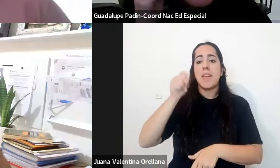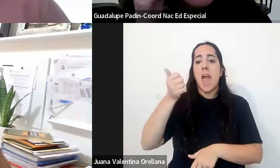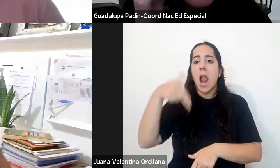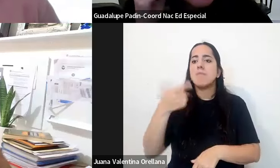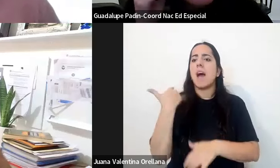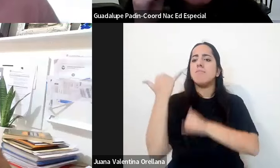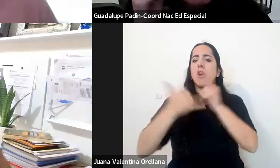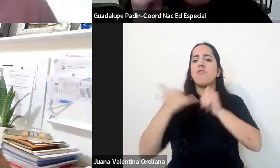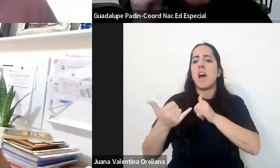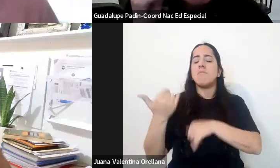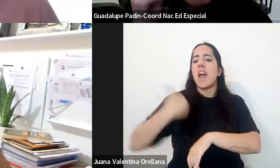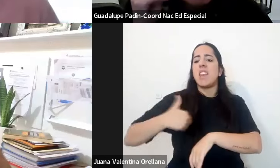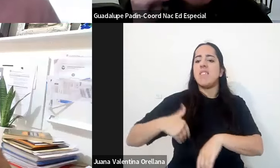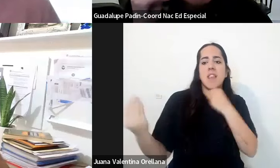Argentina